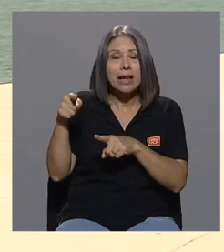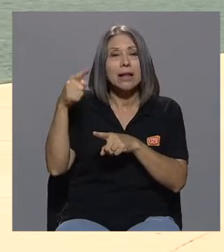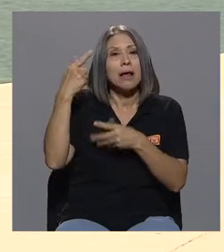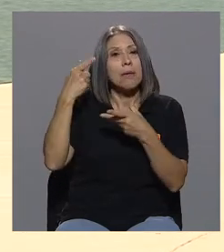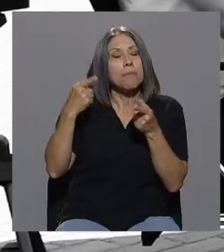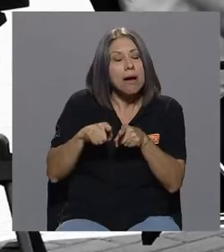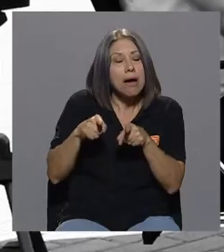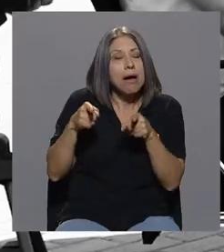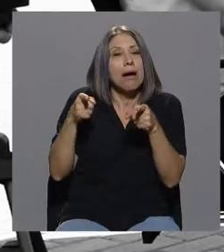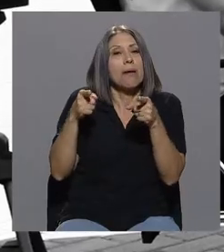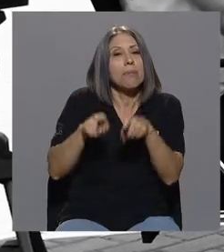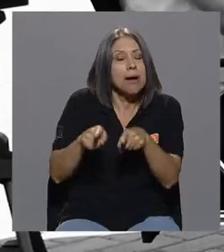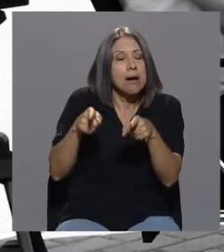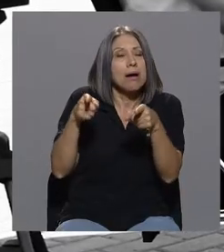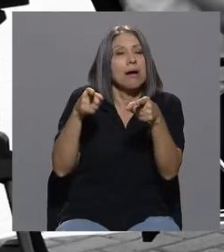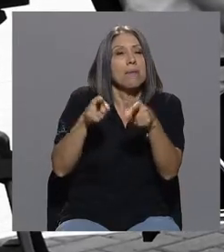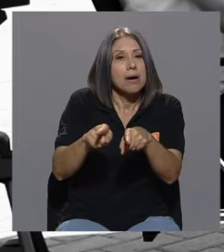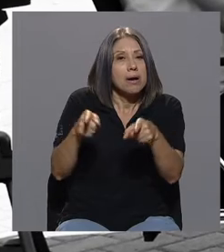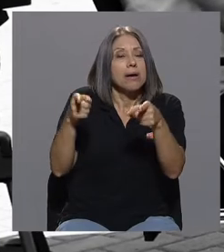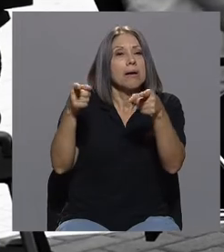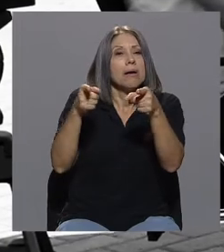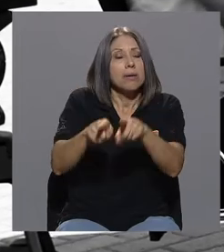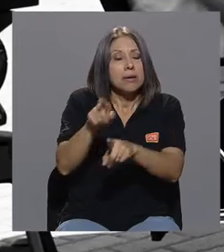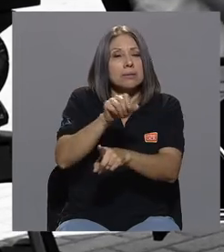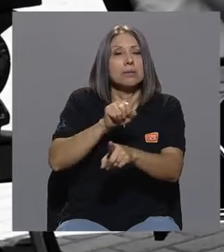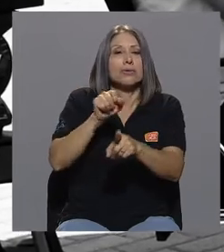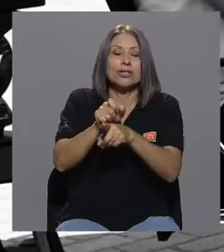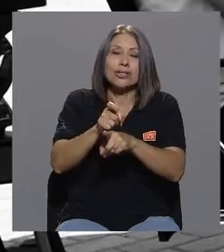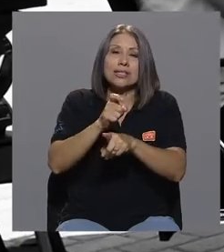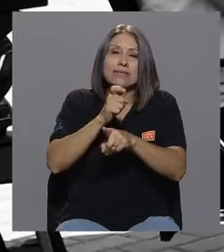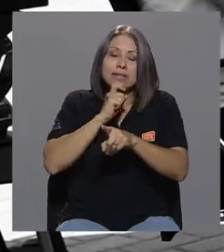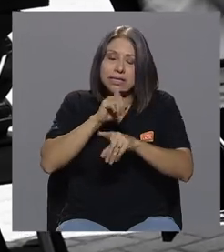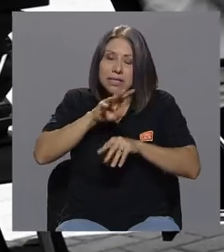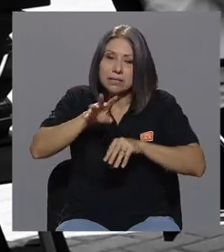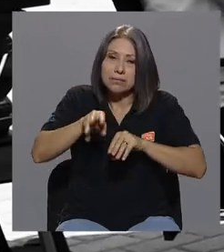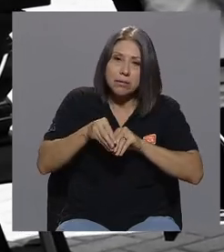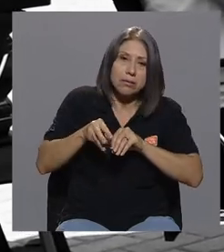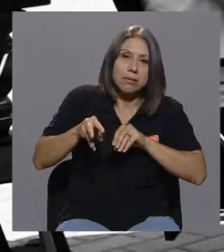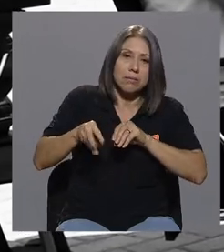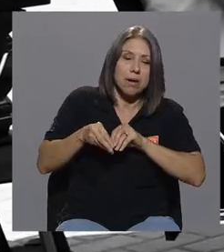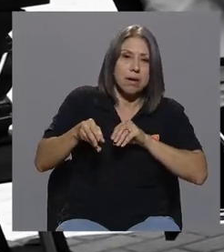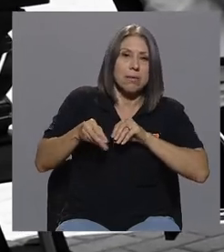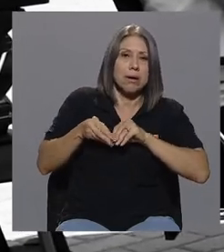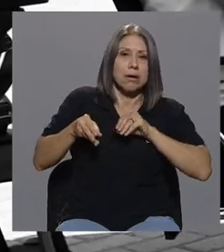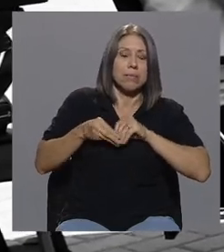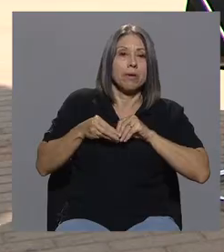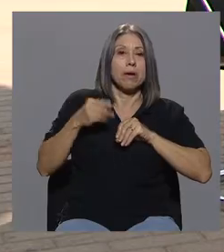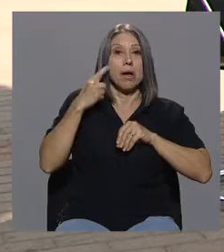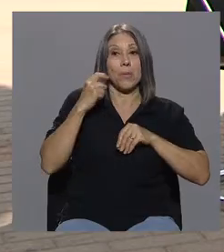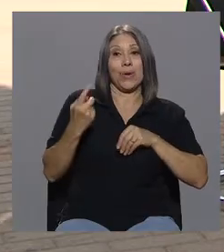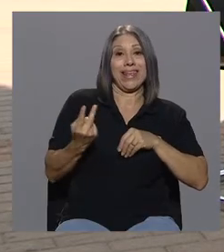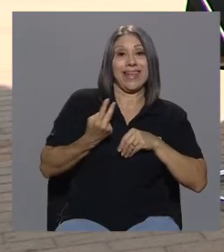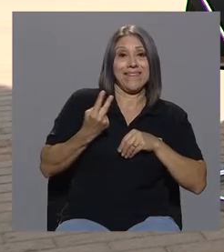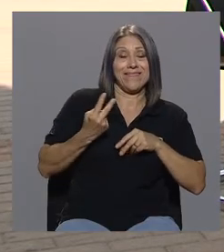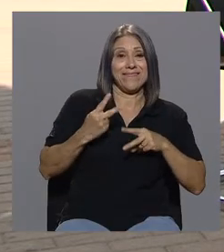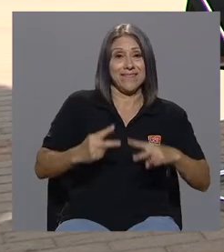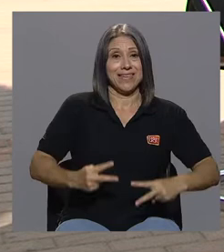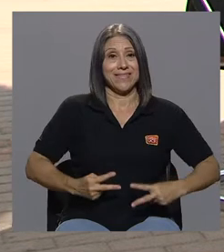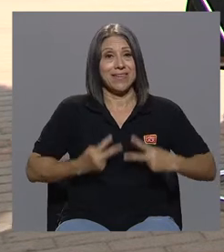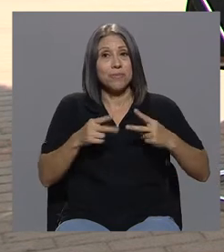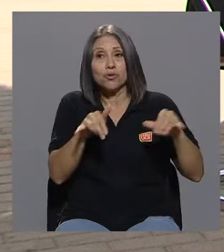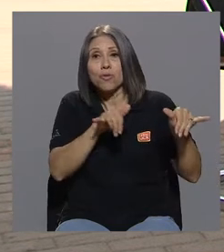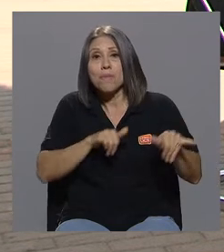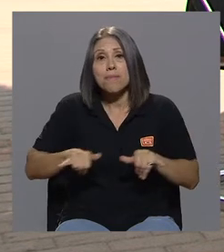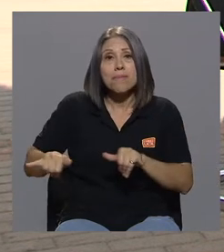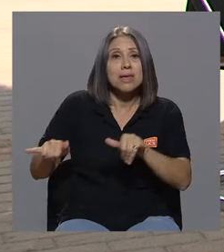situaciones difíciles. Porque vivimos en los mismos contextos y vivimos